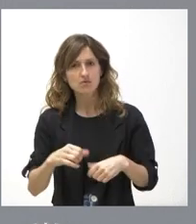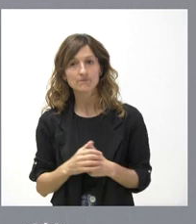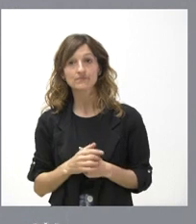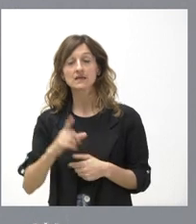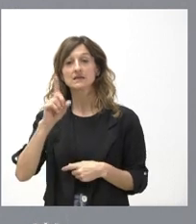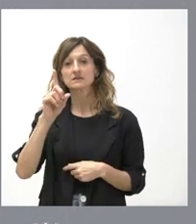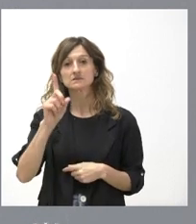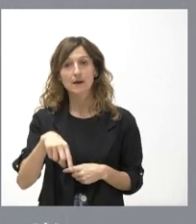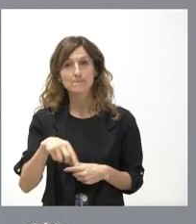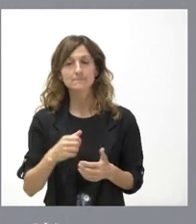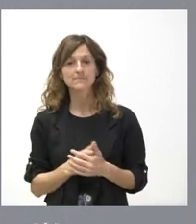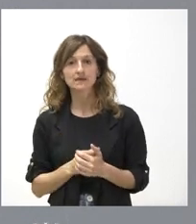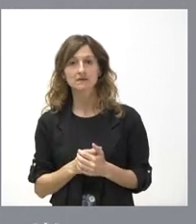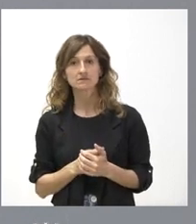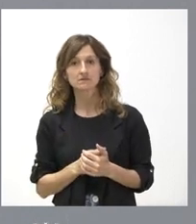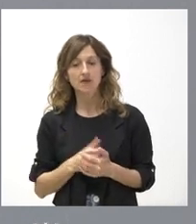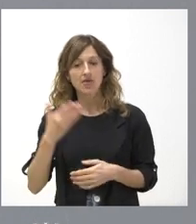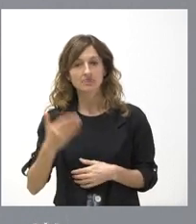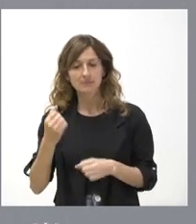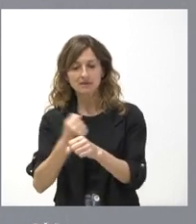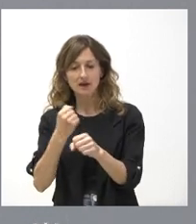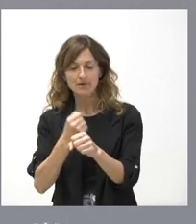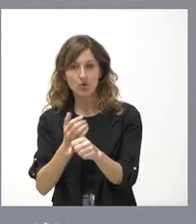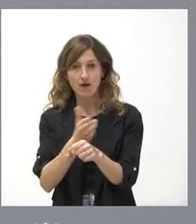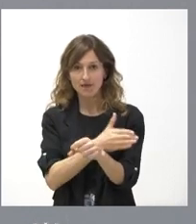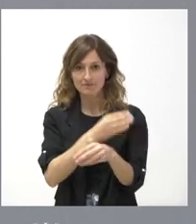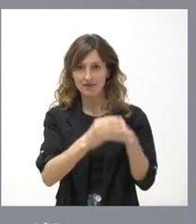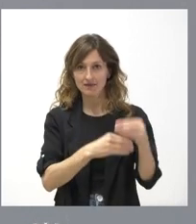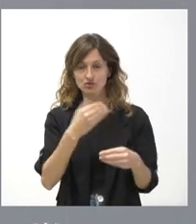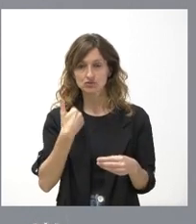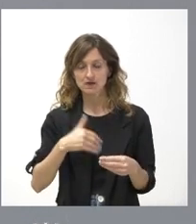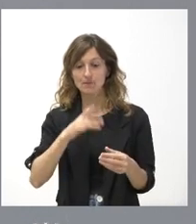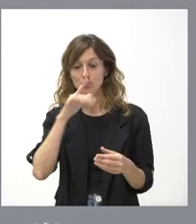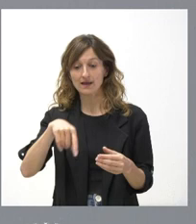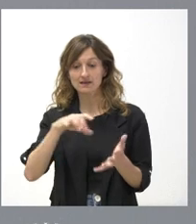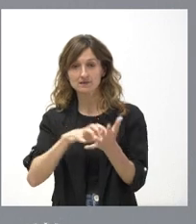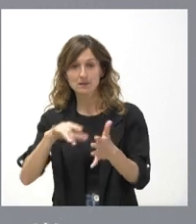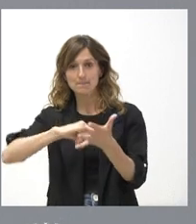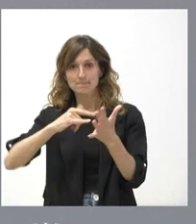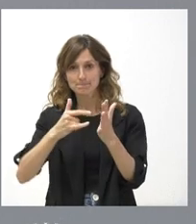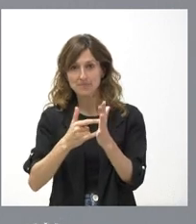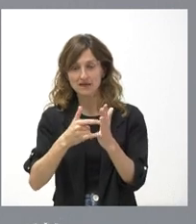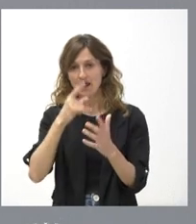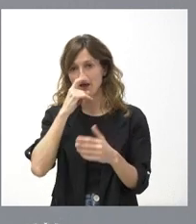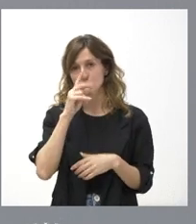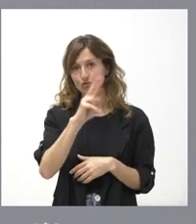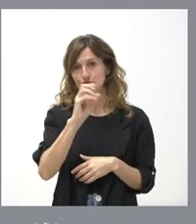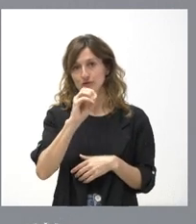también exige esos trabajos previos que ya hemos realizado al tener un plan en Castilla y León y tenerlo desde el año 2019.